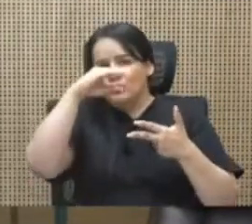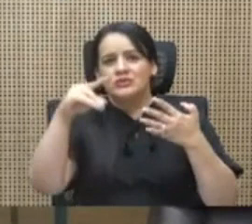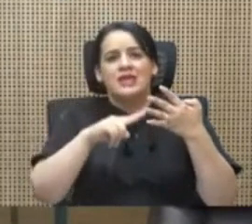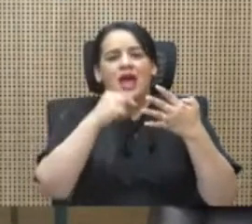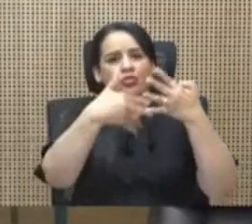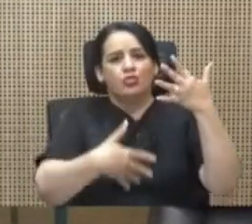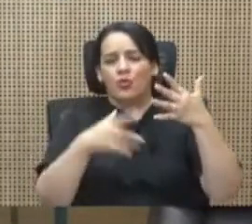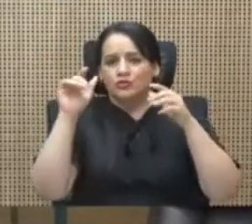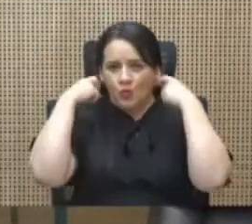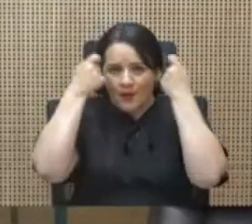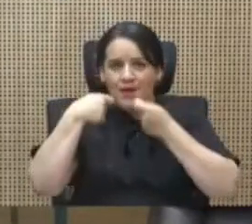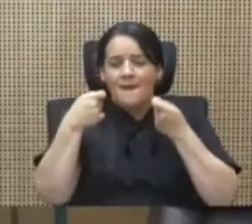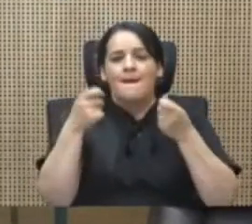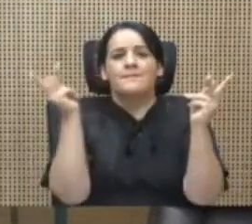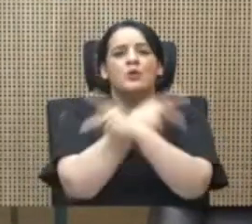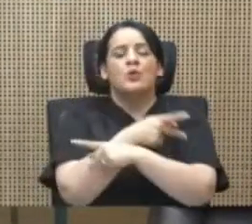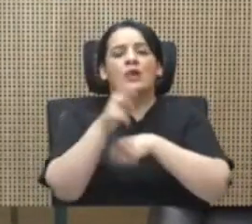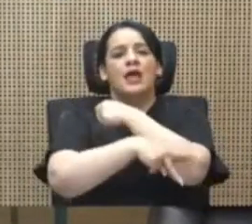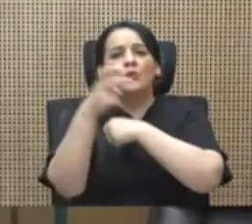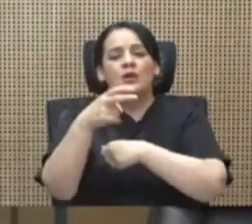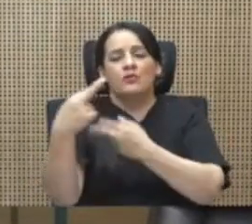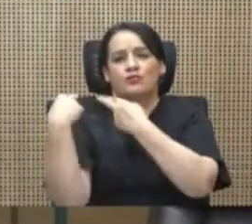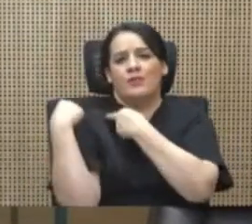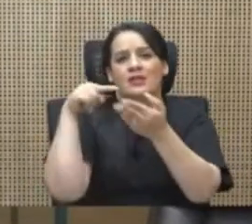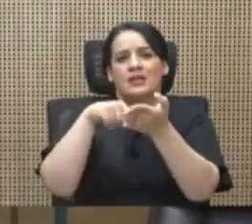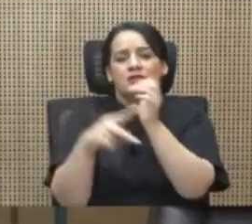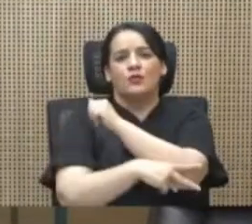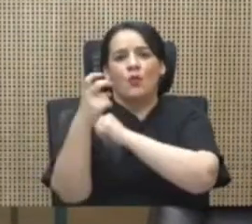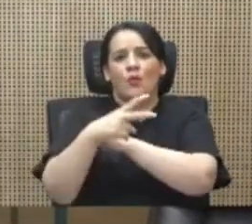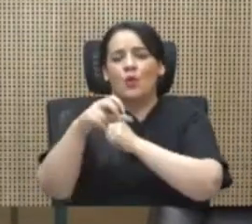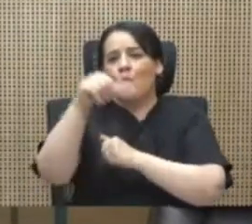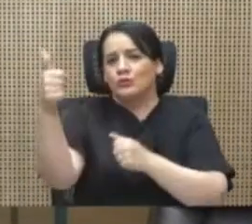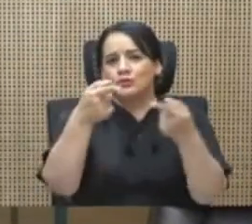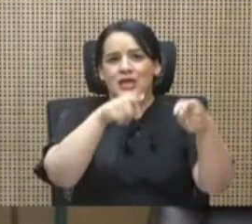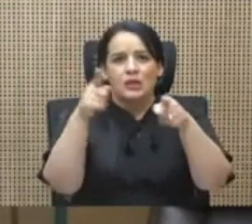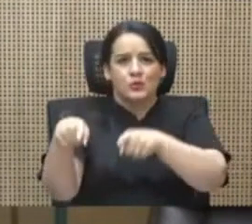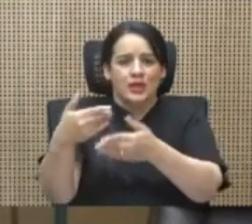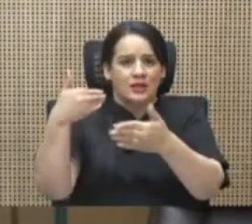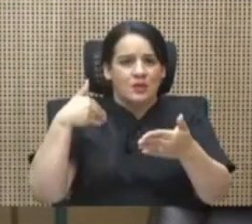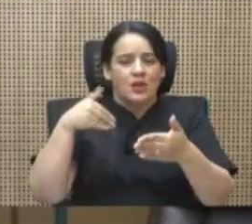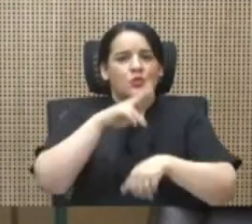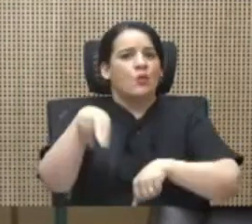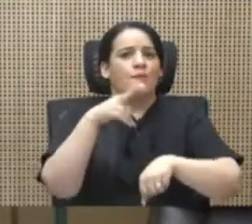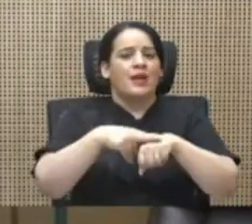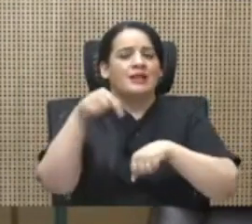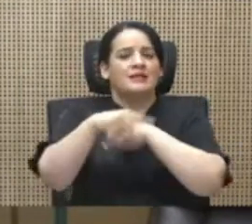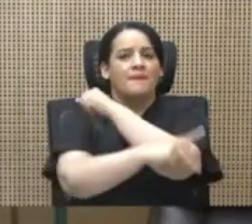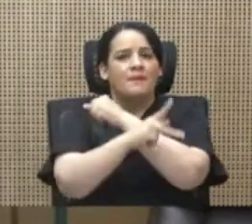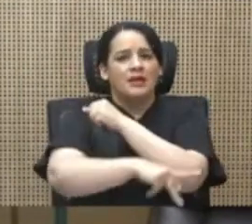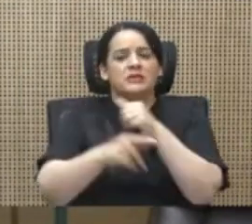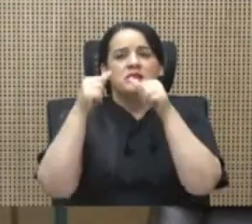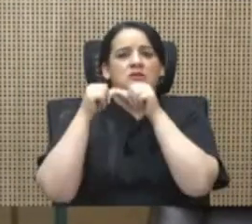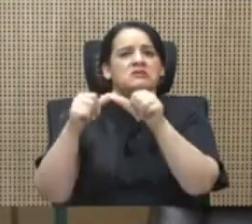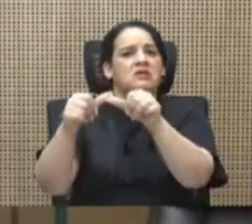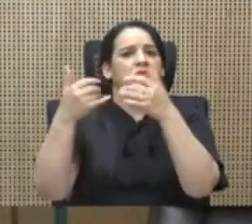peor es que los ladrones y los responsables de este robo, como de muchos casos anteriores, muy típico en este país, andan paseándose